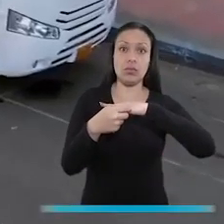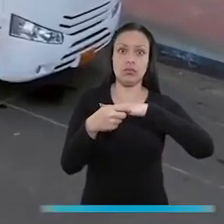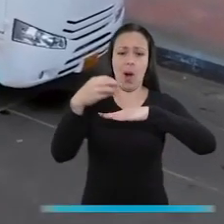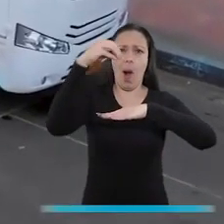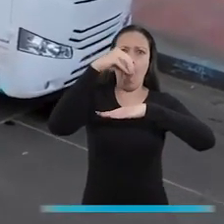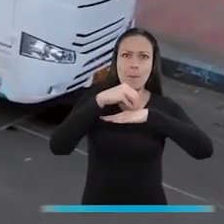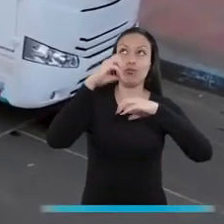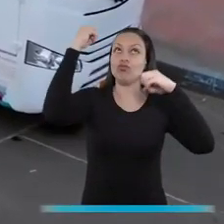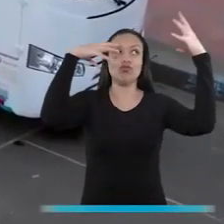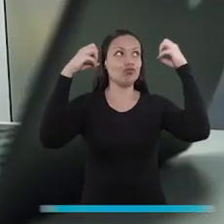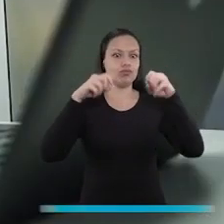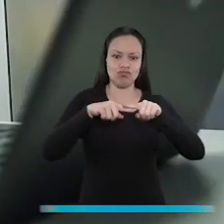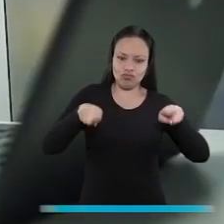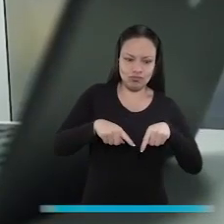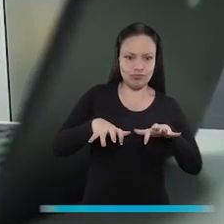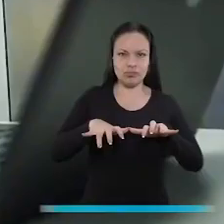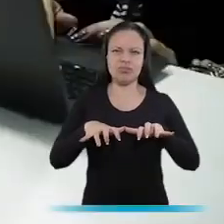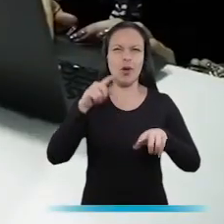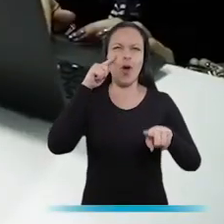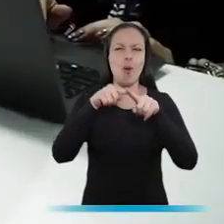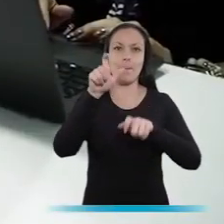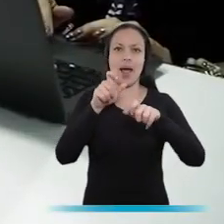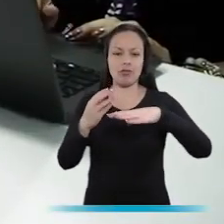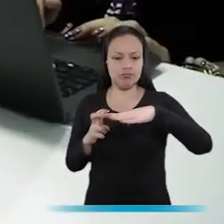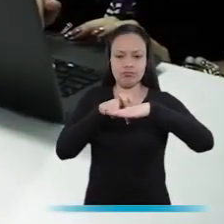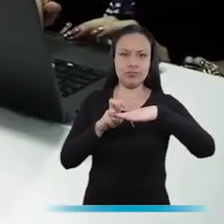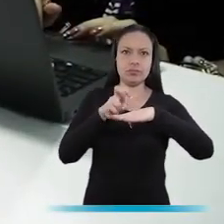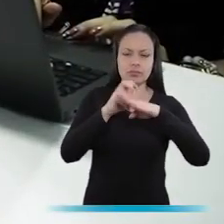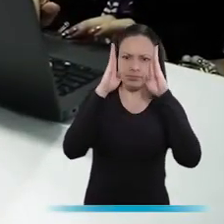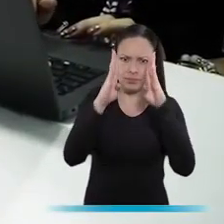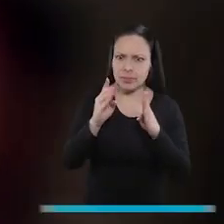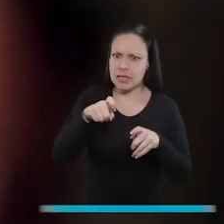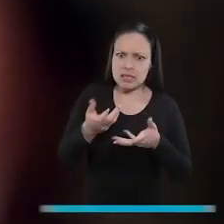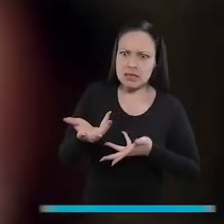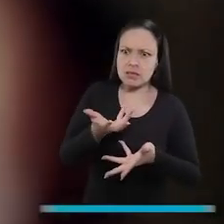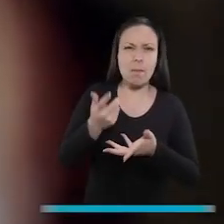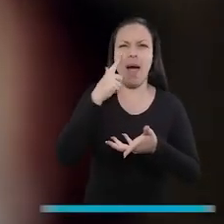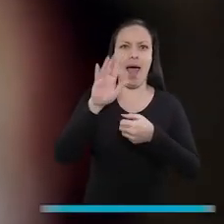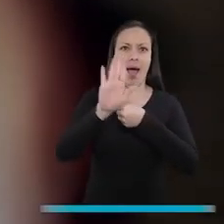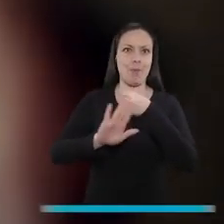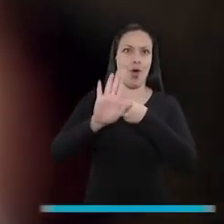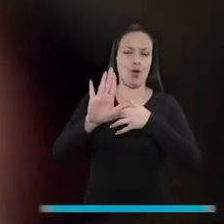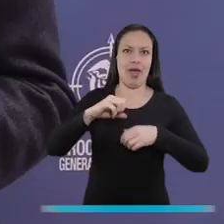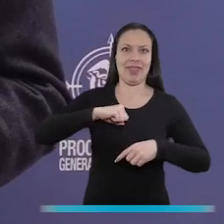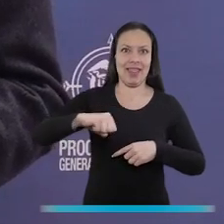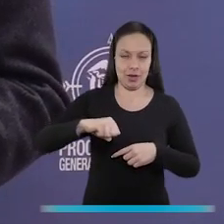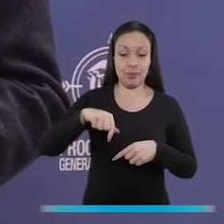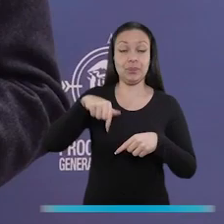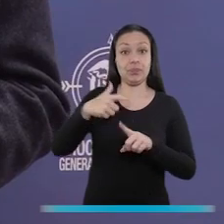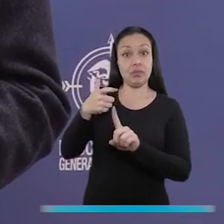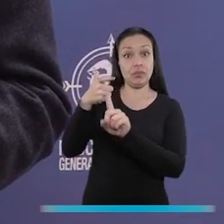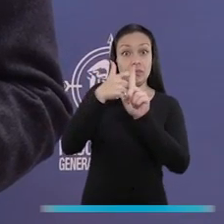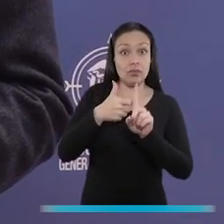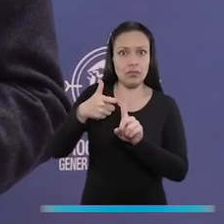bus con oficinas adentro en donde se reciben quejas y se recibe la primera atención a nivel de defensa de derechos por